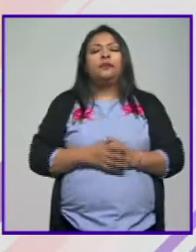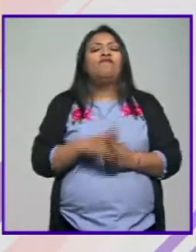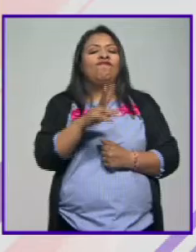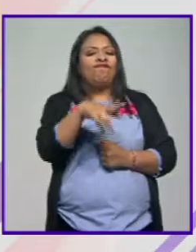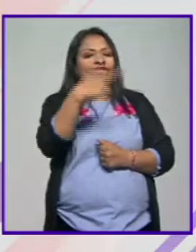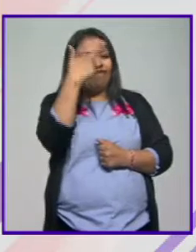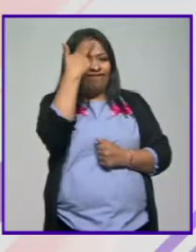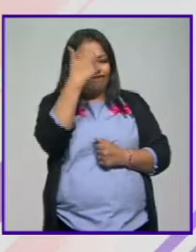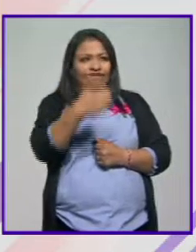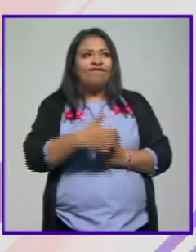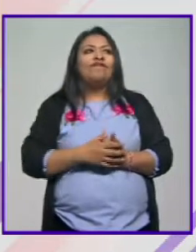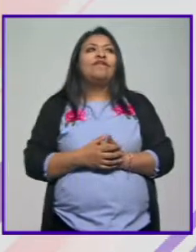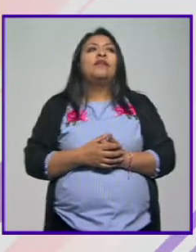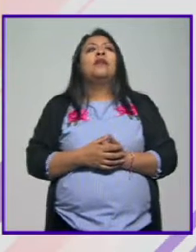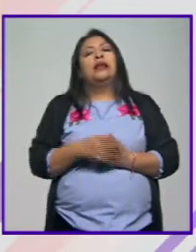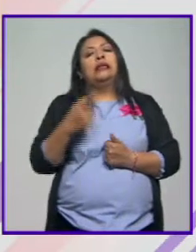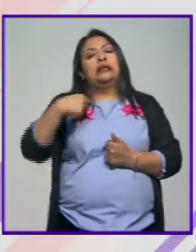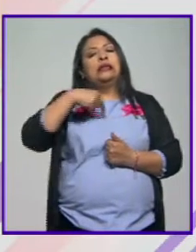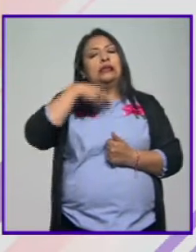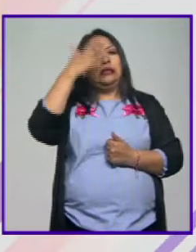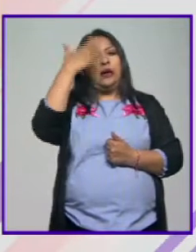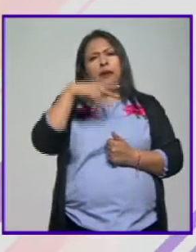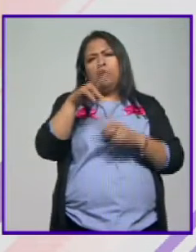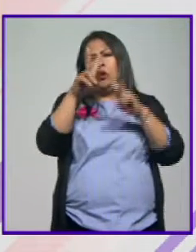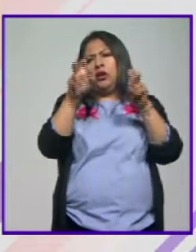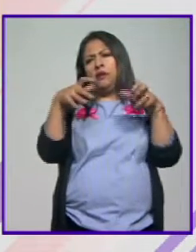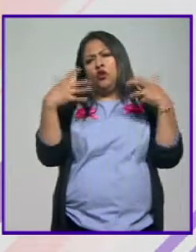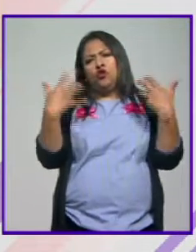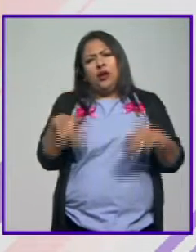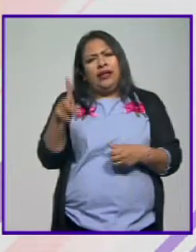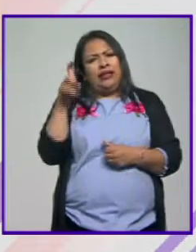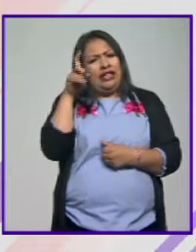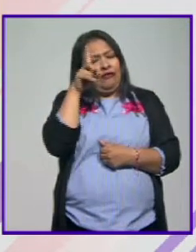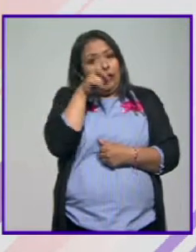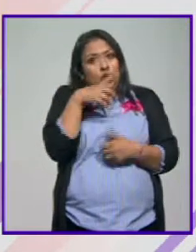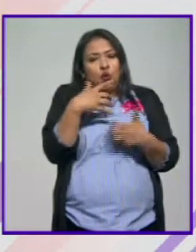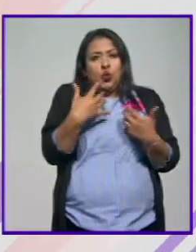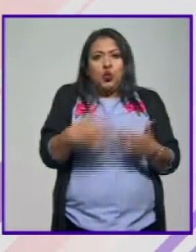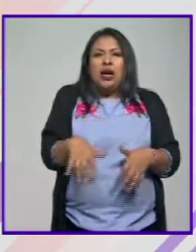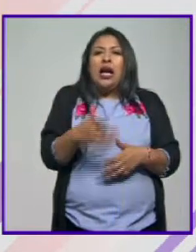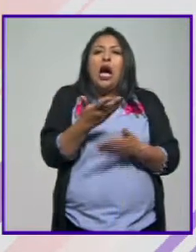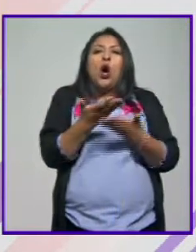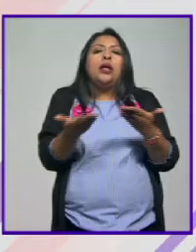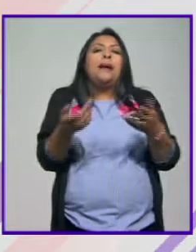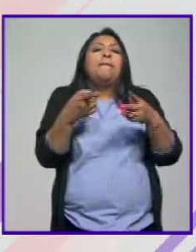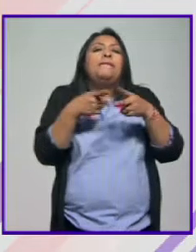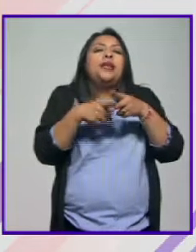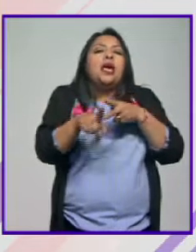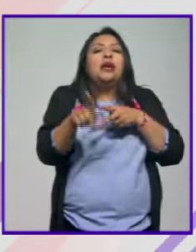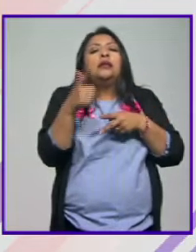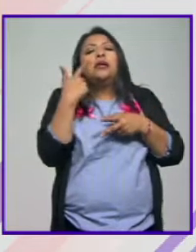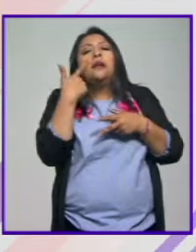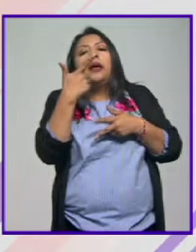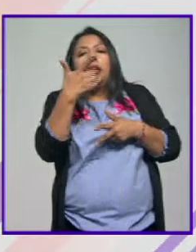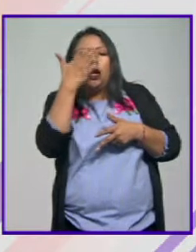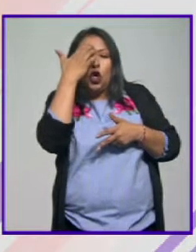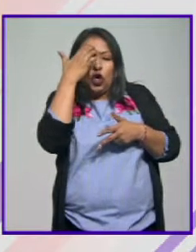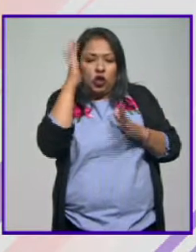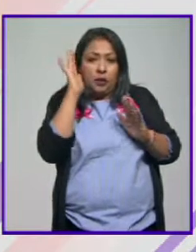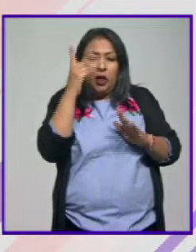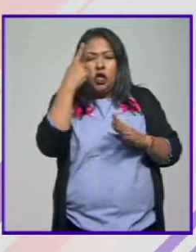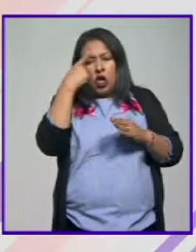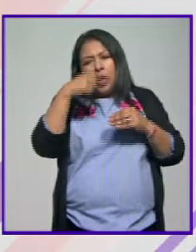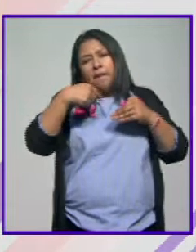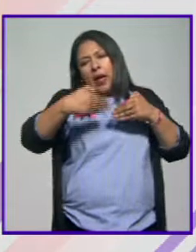Ahora, como pueden ver, lo sabemos, es un tema complejo, es solamente un primer acercamiento, yo creo que es un tema que estaremos